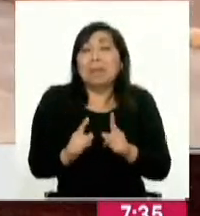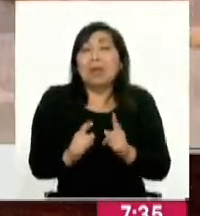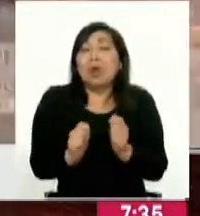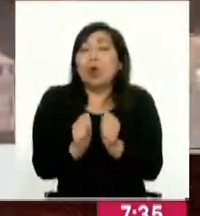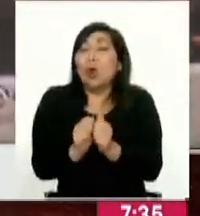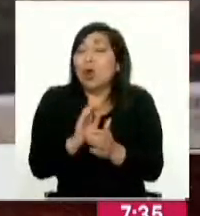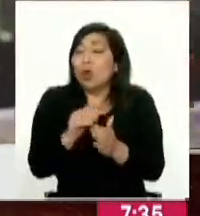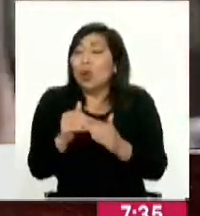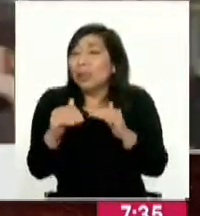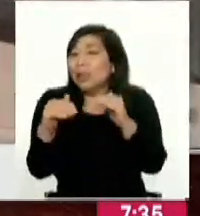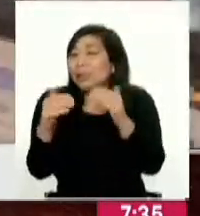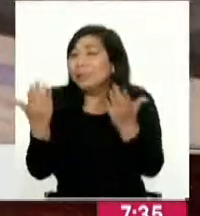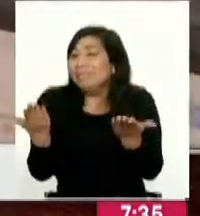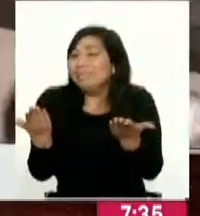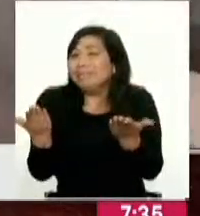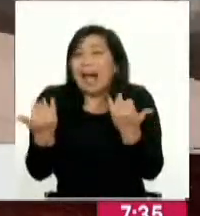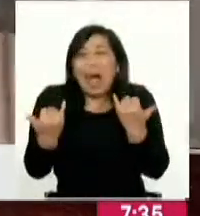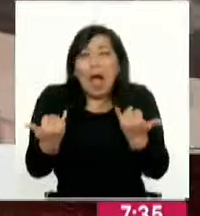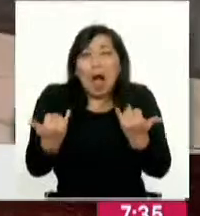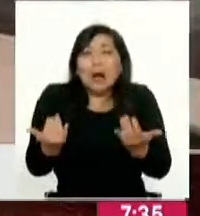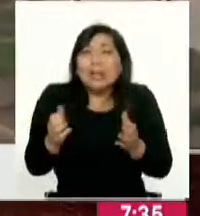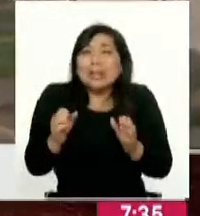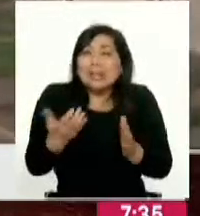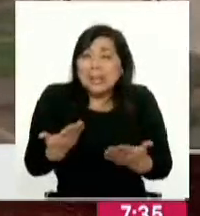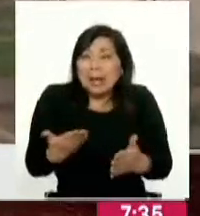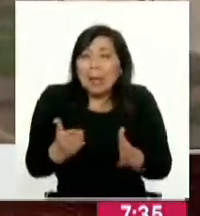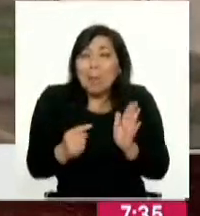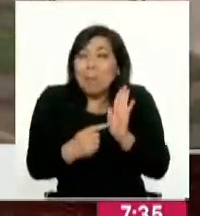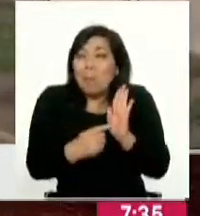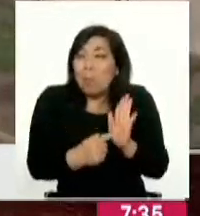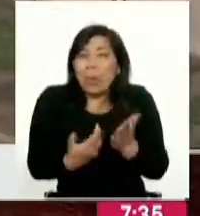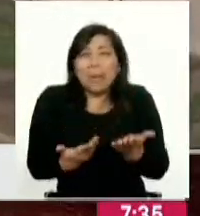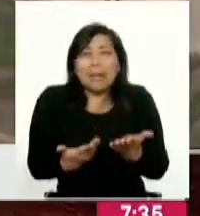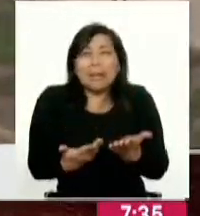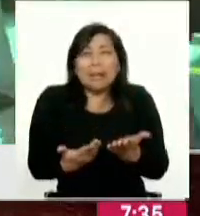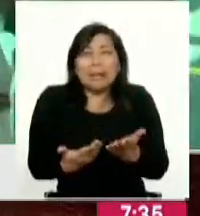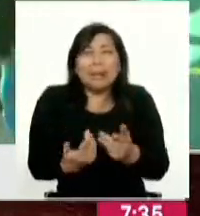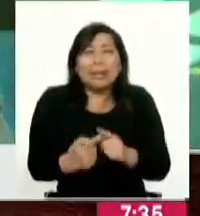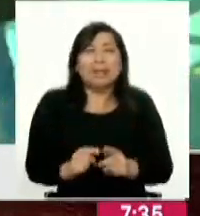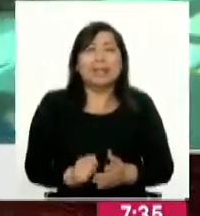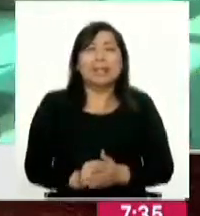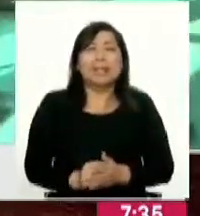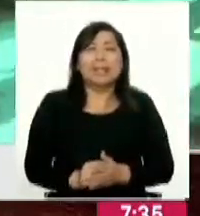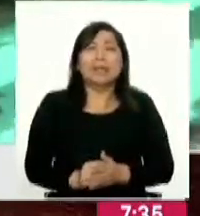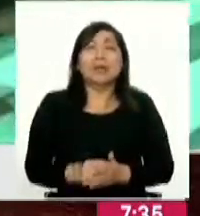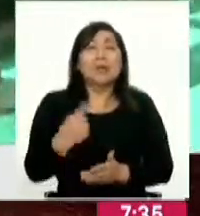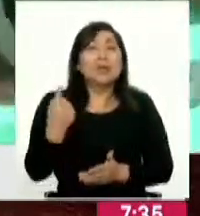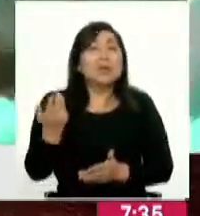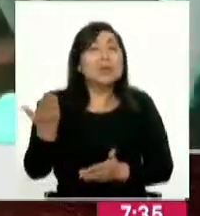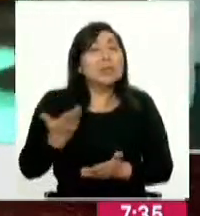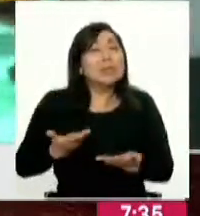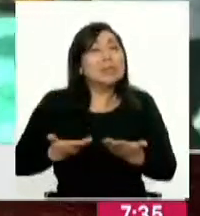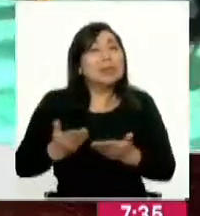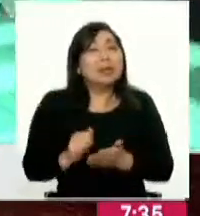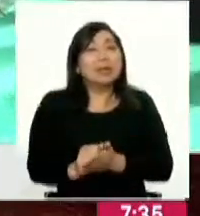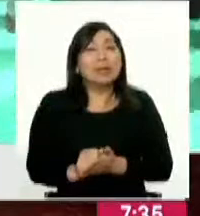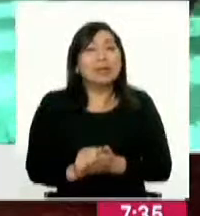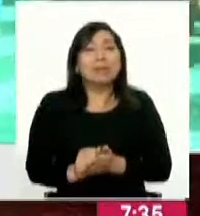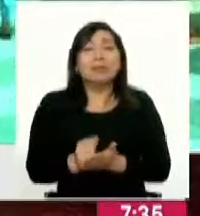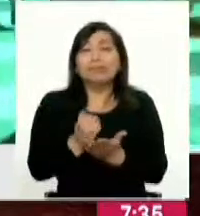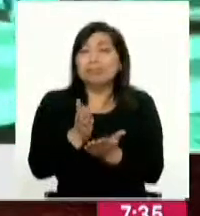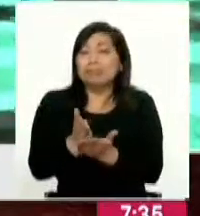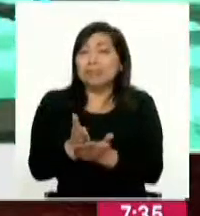con todas las limitaciones que en este momento existen y has mostrado de excelente manera, son los servicios que terminan siendo los